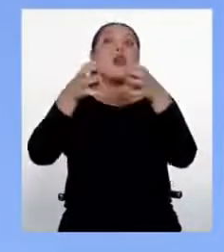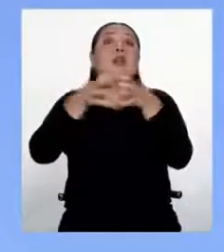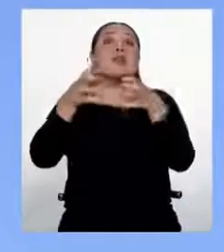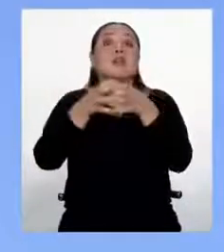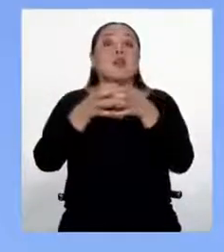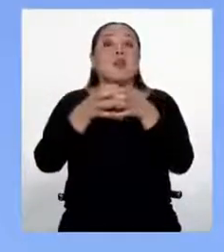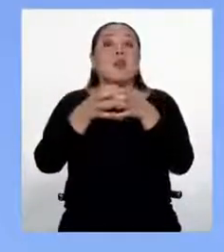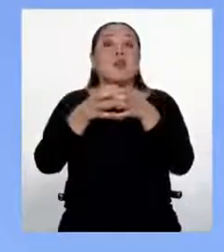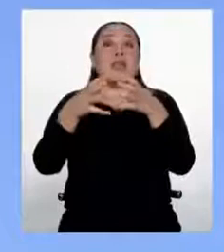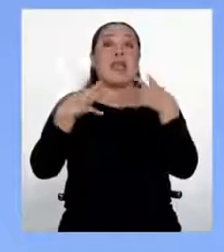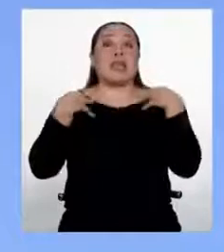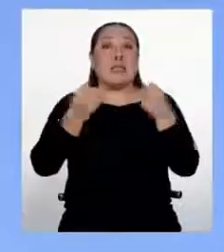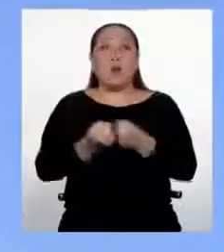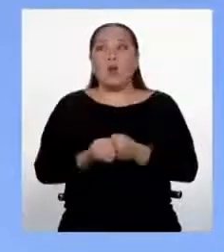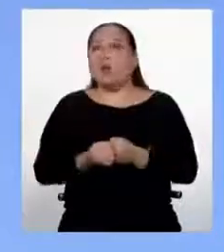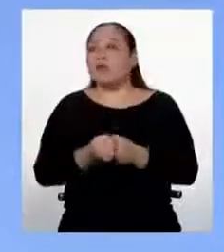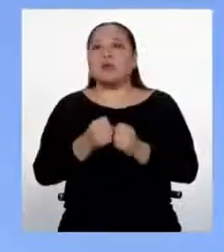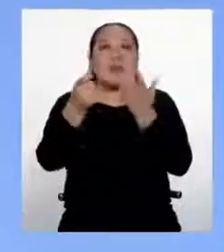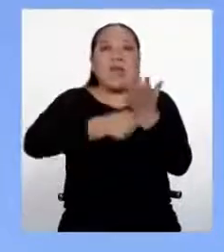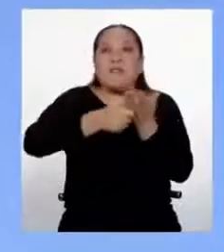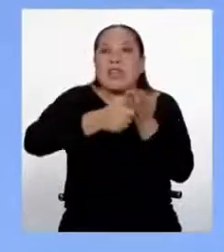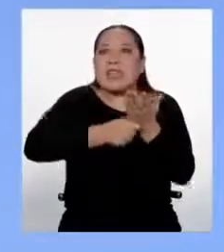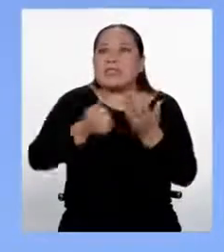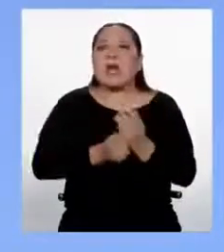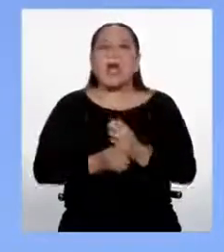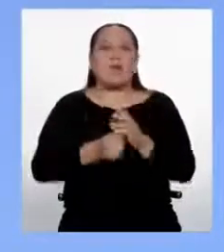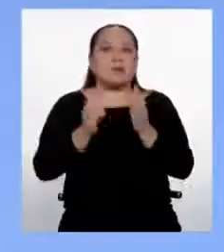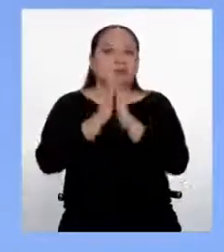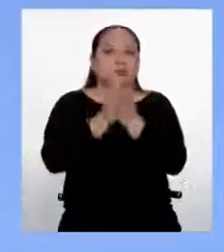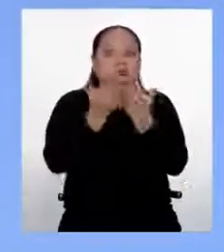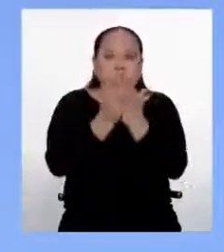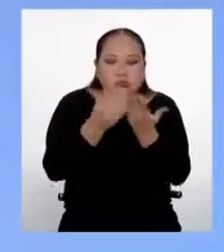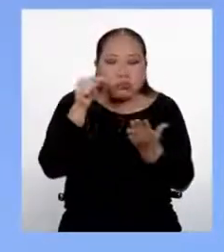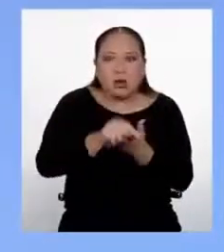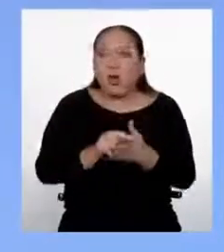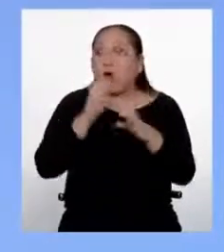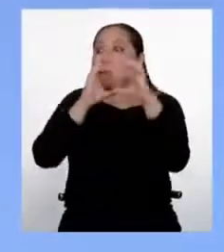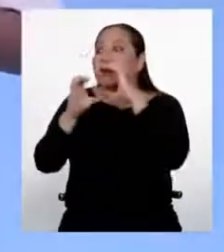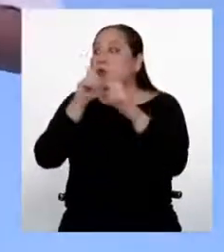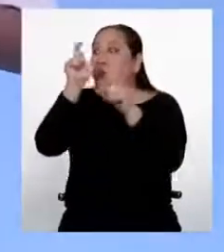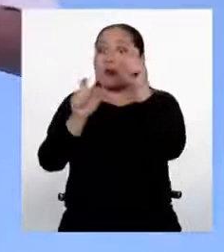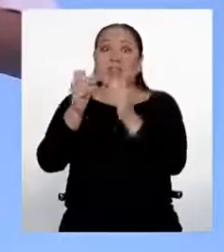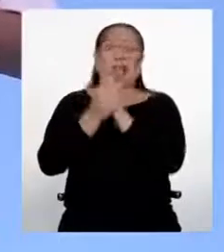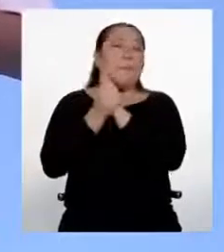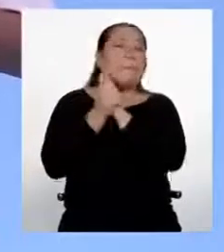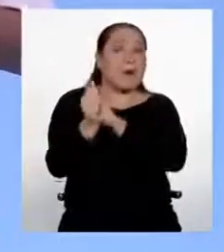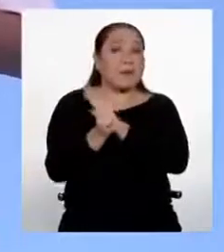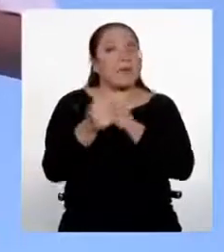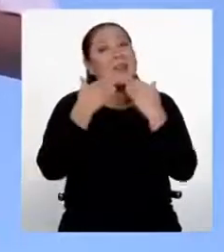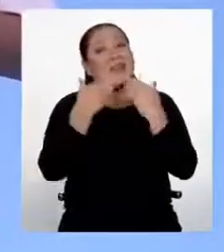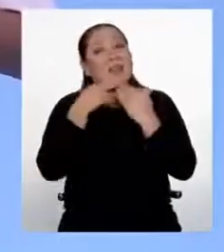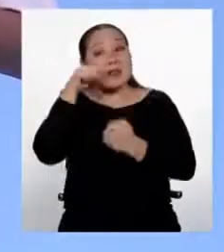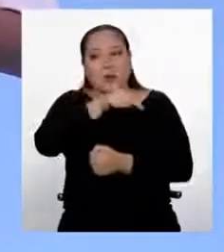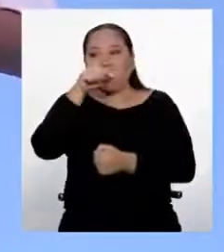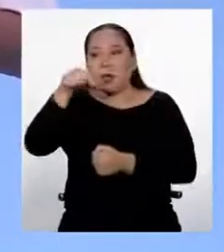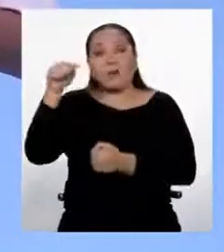investigación, videos explicativos, libros en casa y conversaciones con expertos. Gracias a estas fuentes,